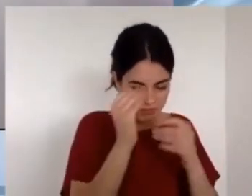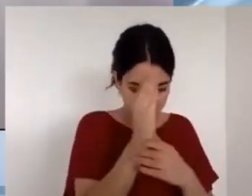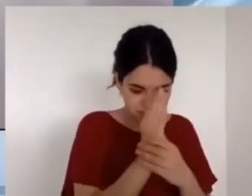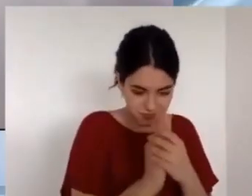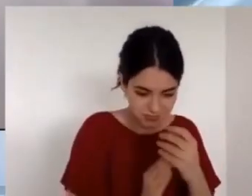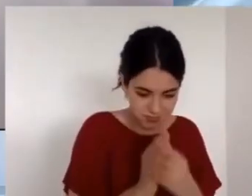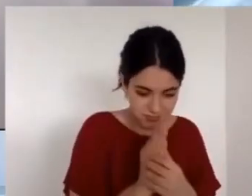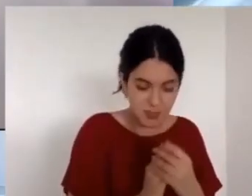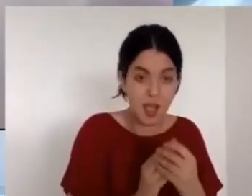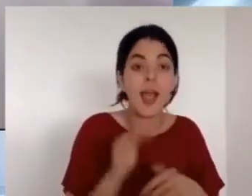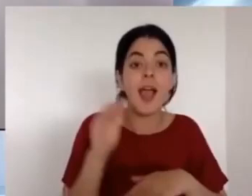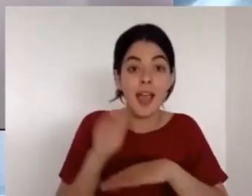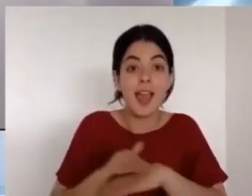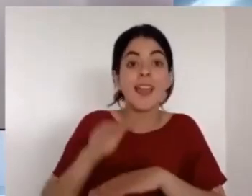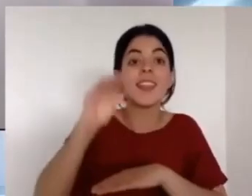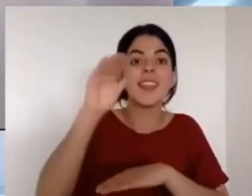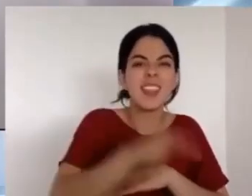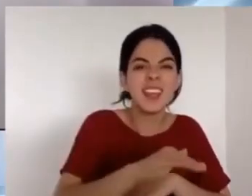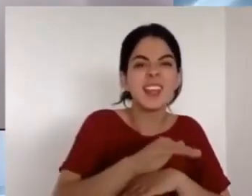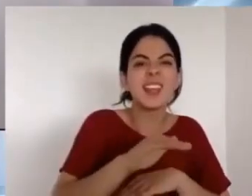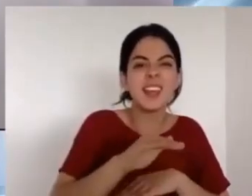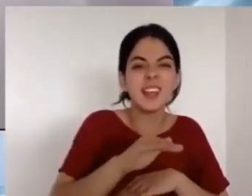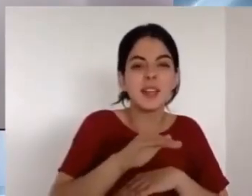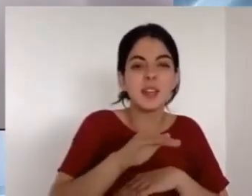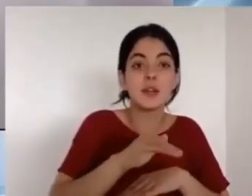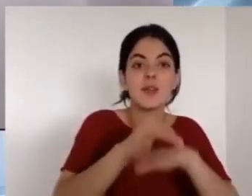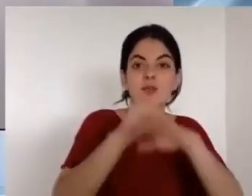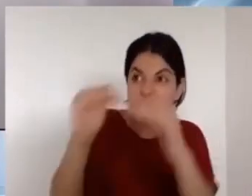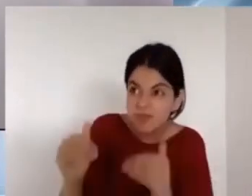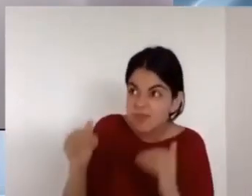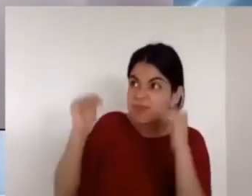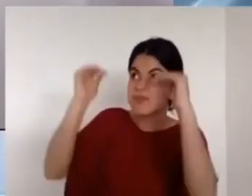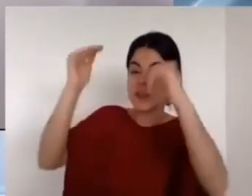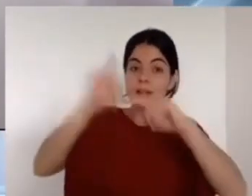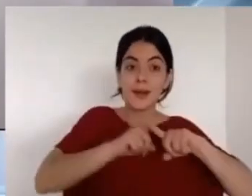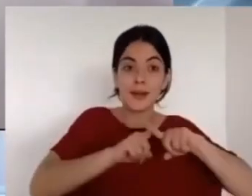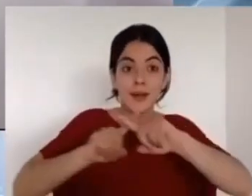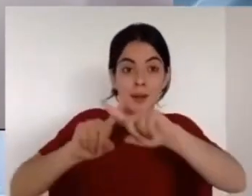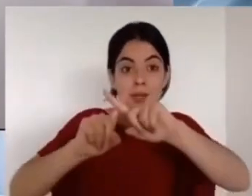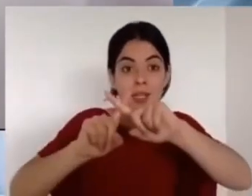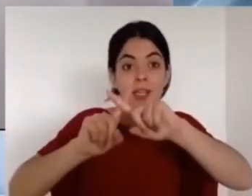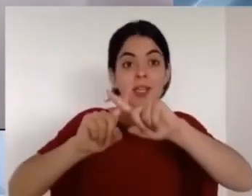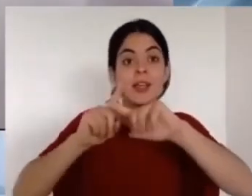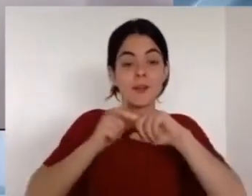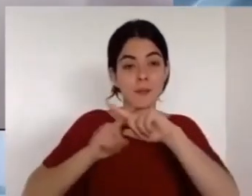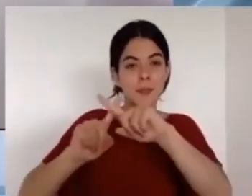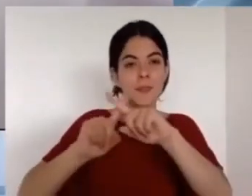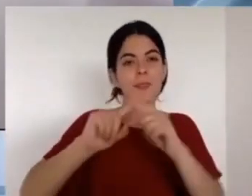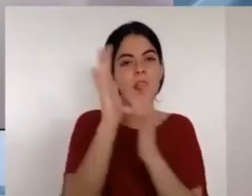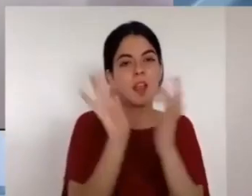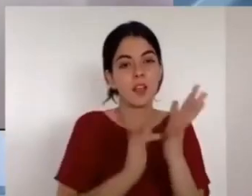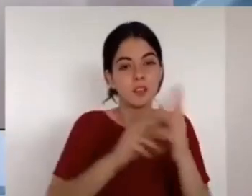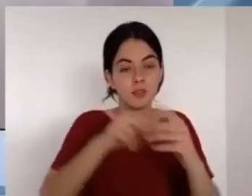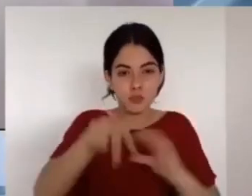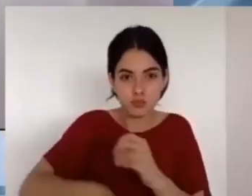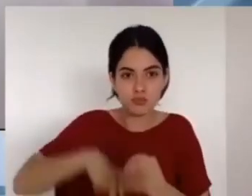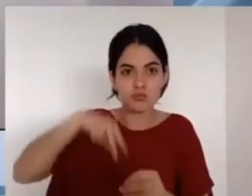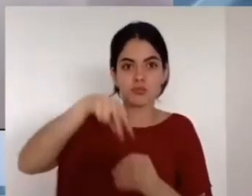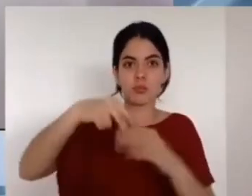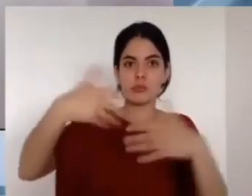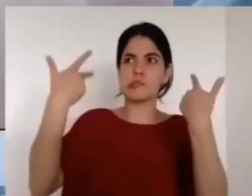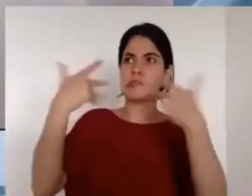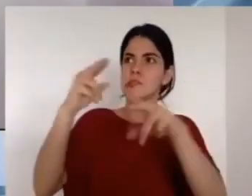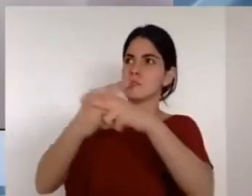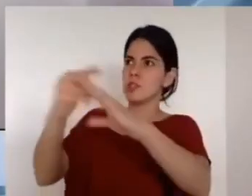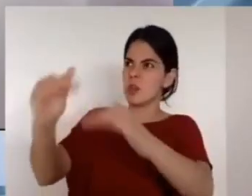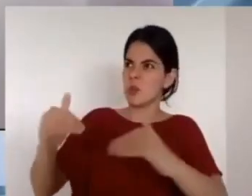debajo de la tierra. Y algún día toda lengua tendrá que confesar que Jesucristo es